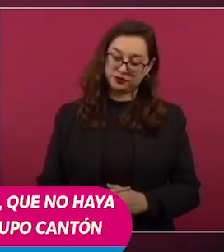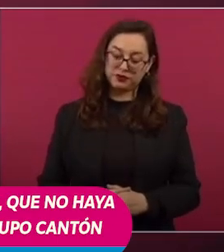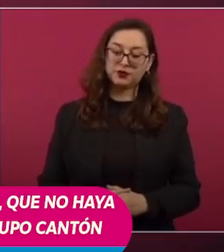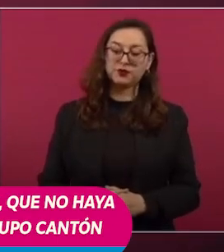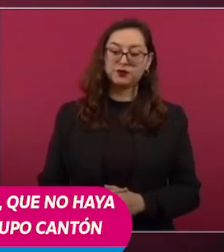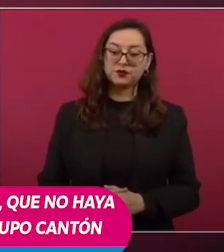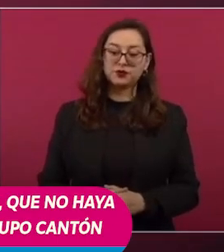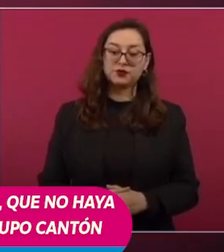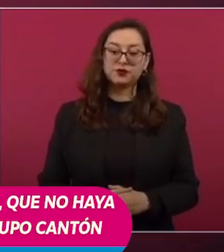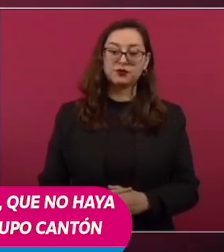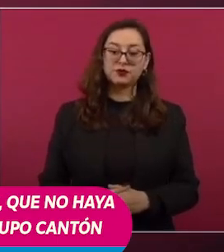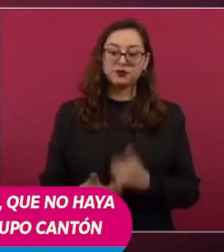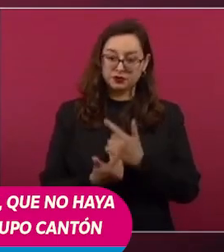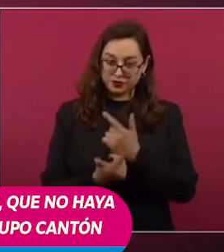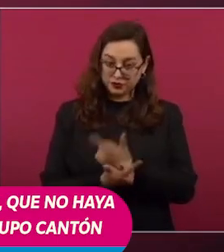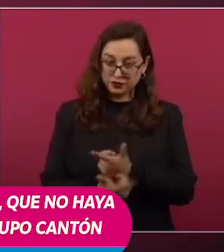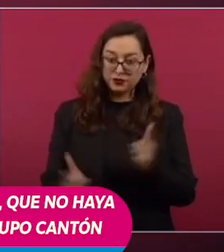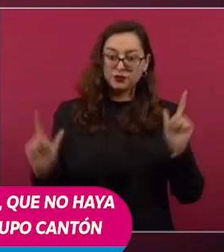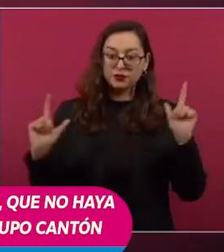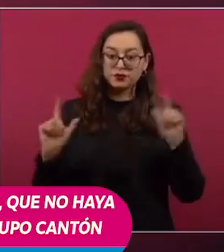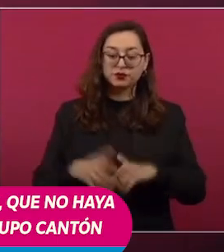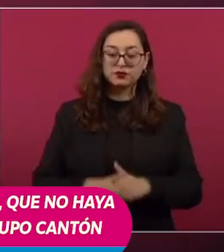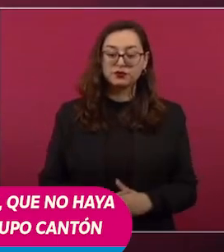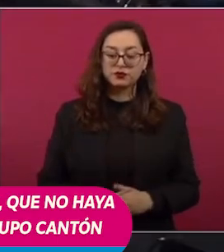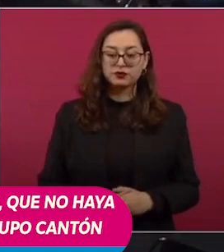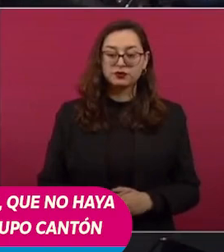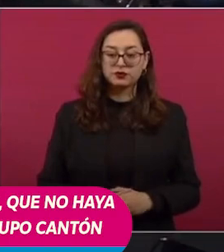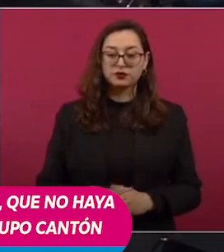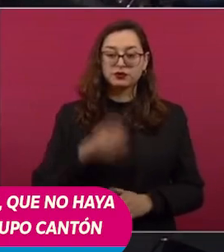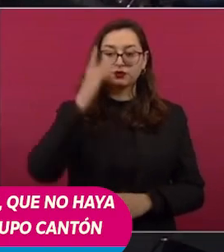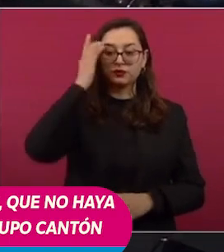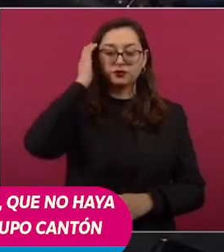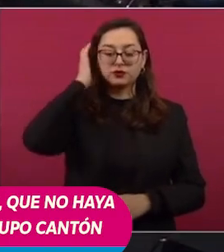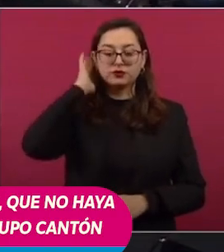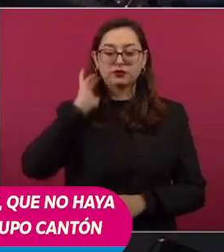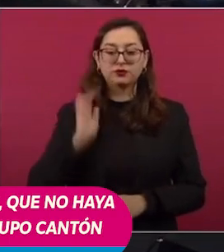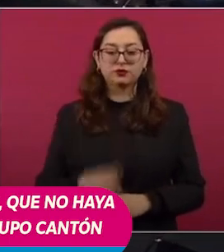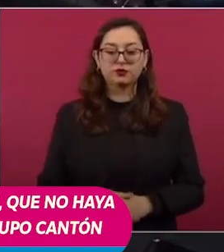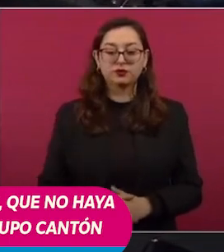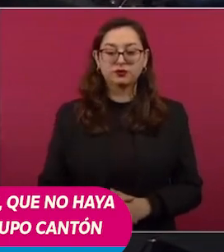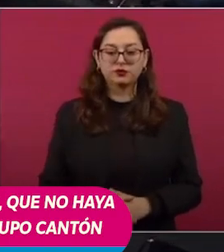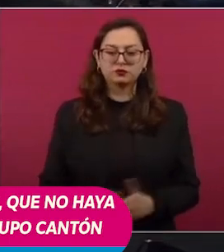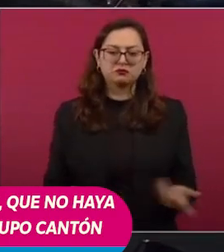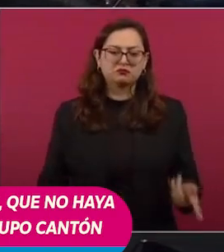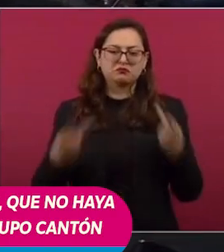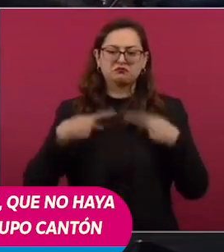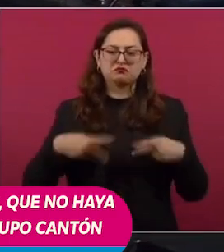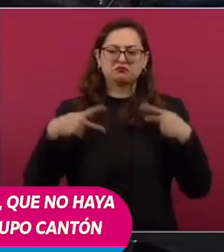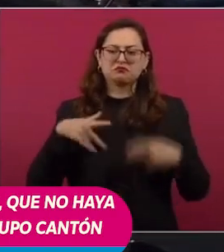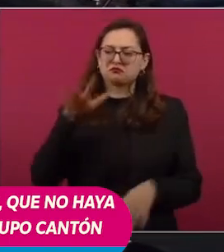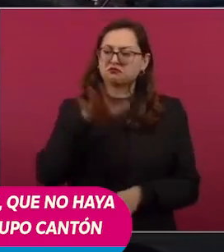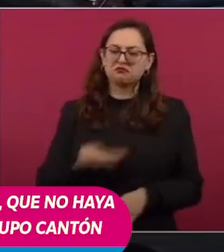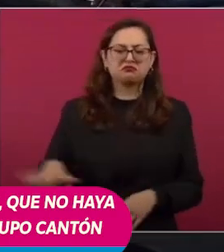en libertad y yo le tengo mucha confianza a la gente,